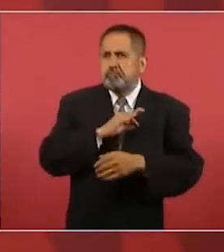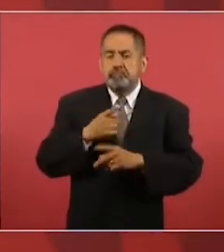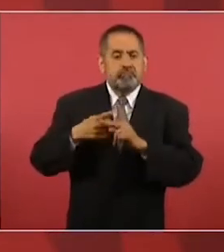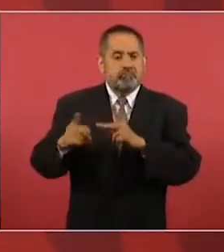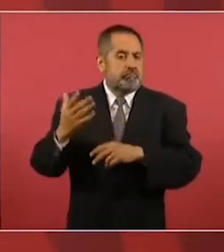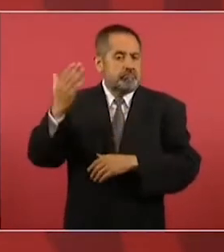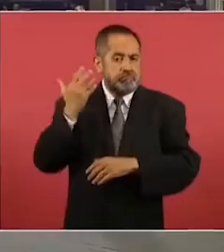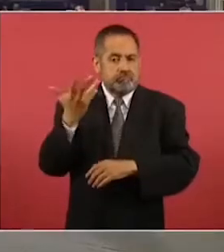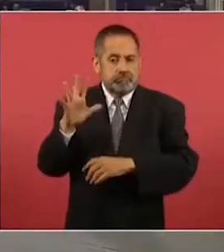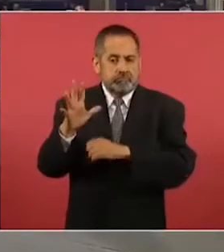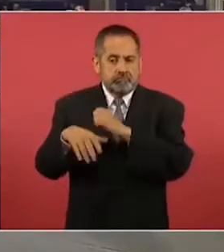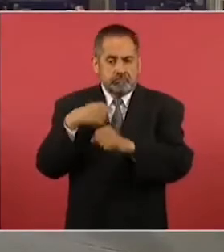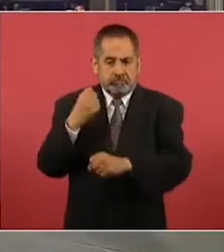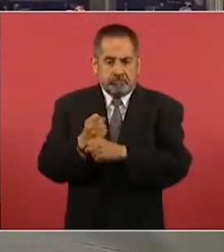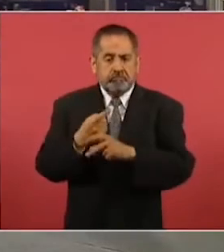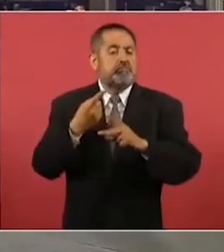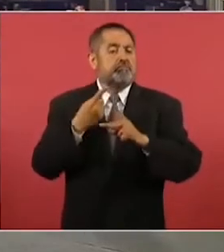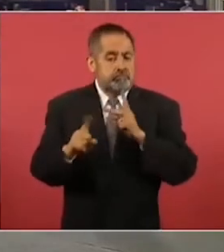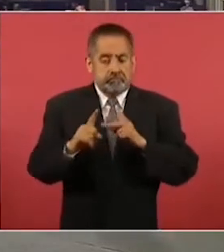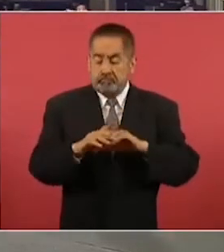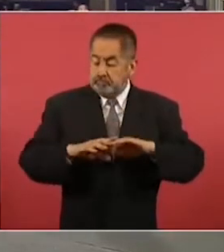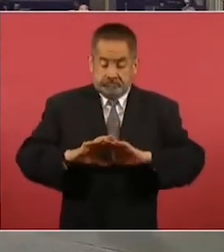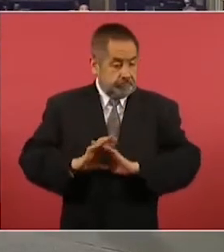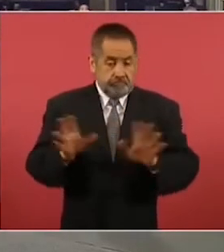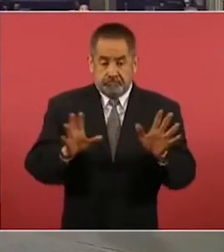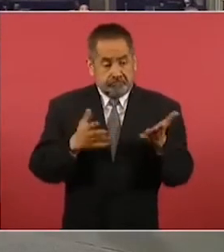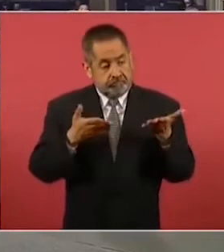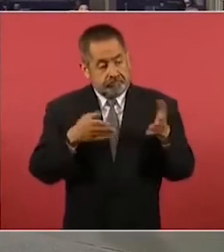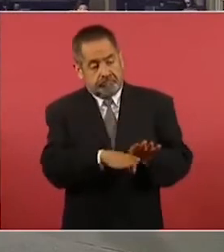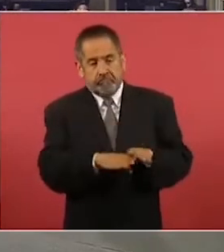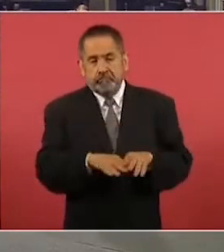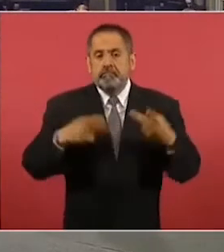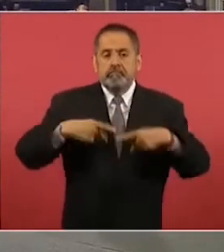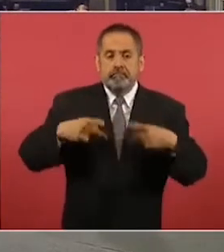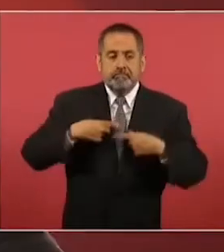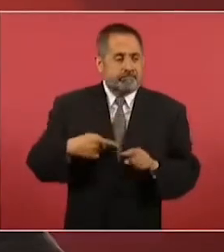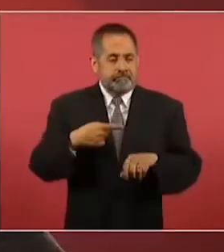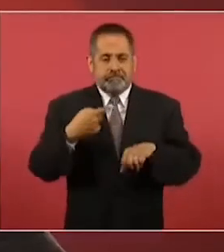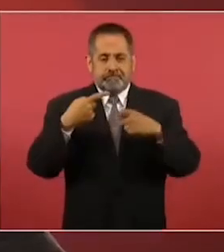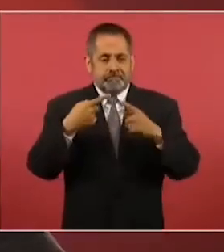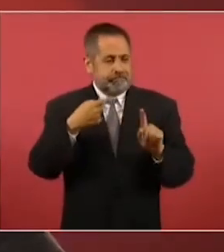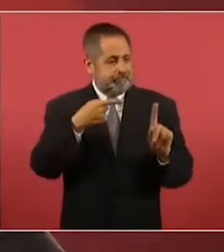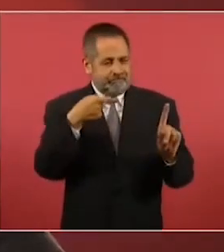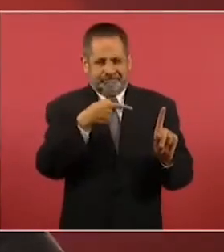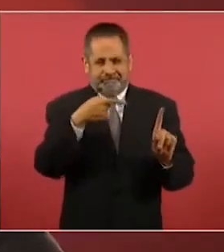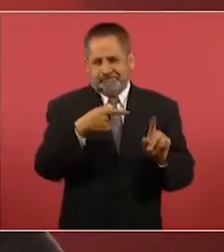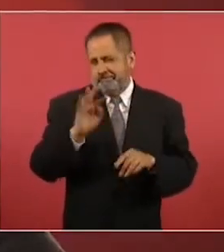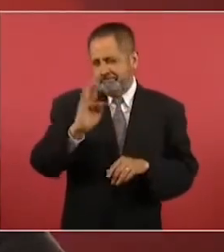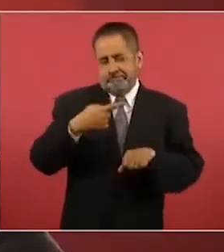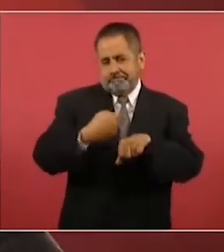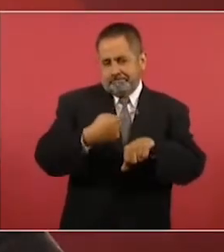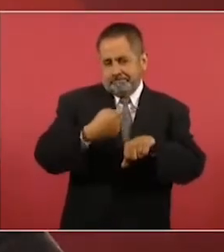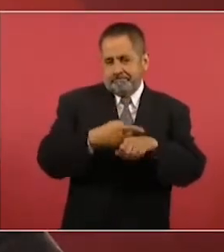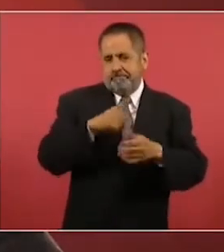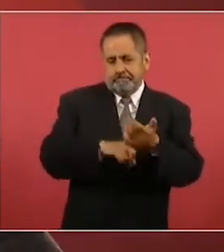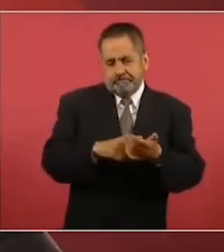se ha tomado como una realidad de que un paciente, un individuo con alteraciones